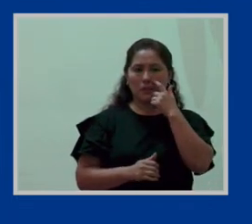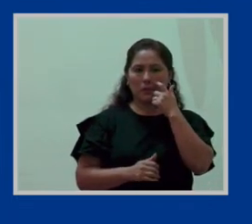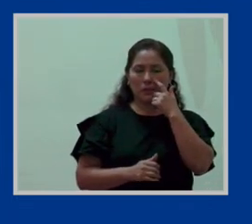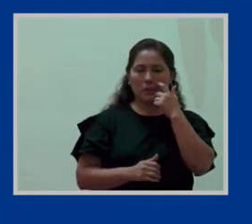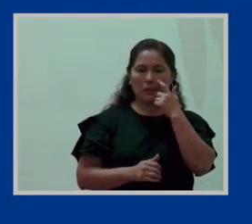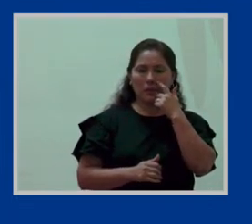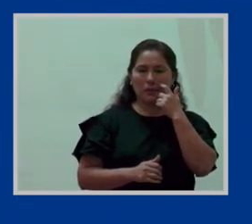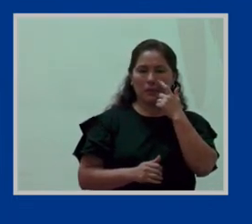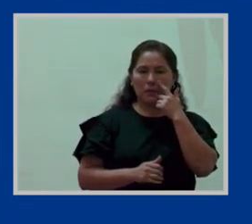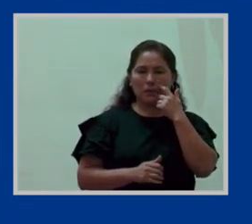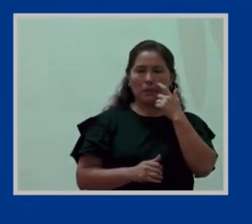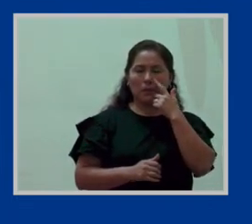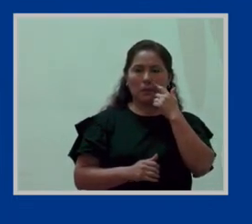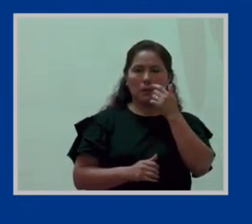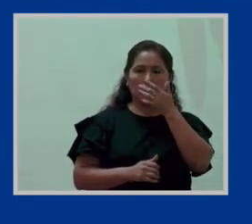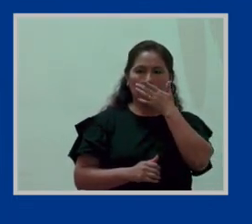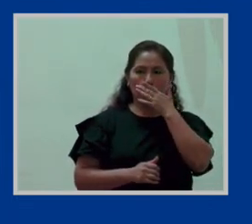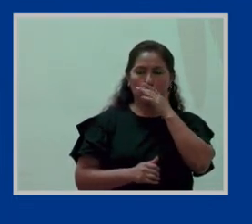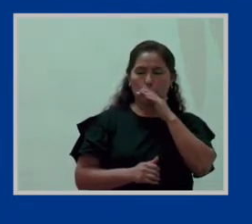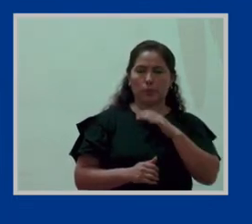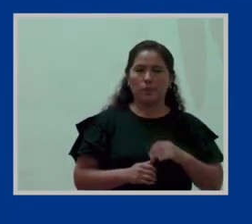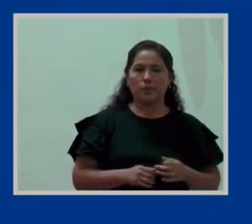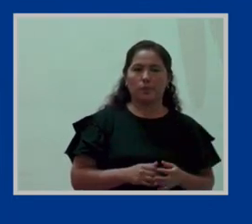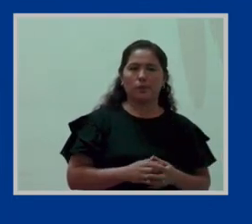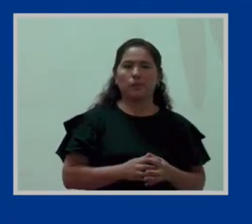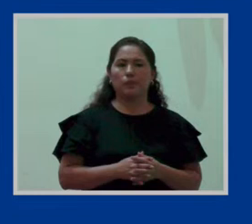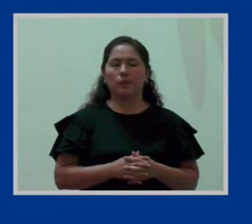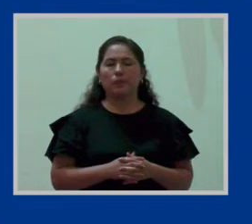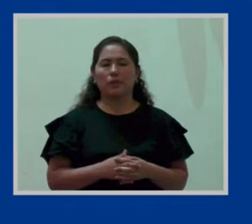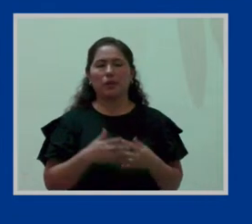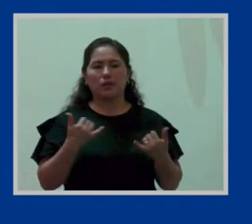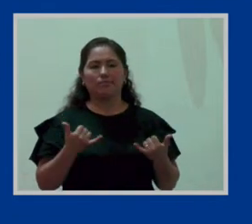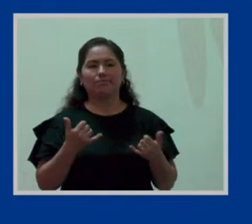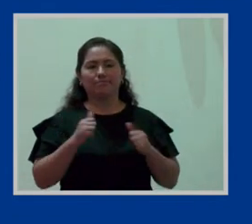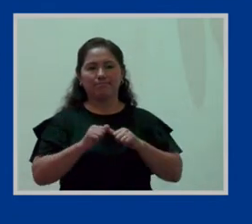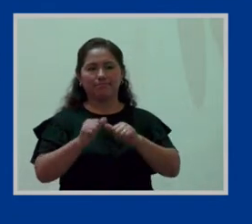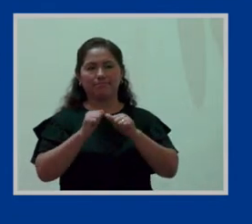Pues bien, vamos a continuar.